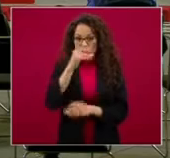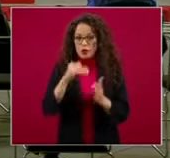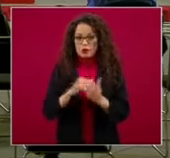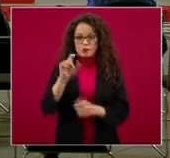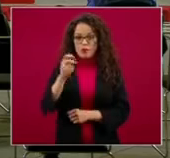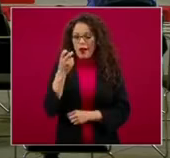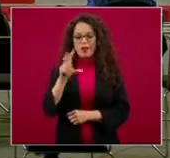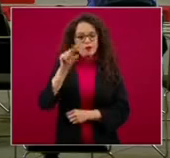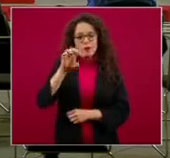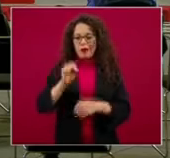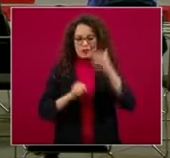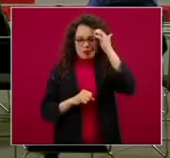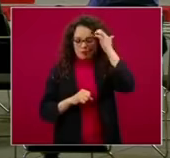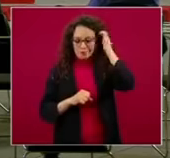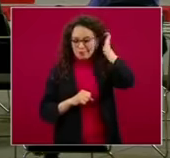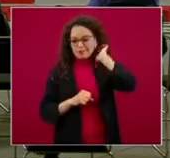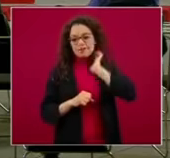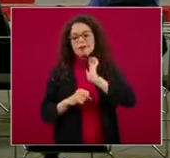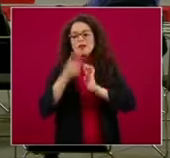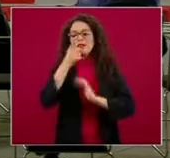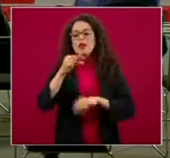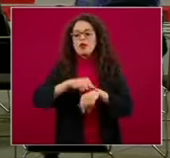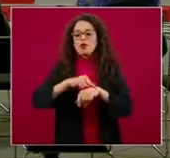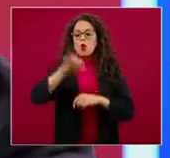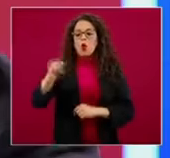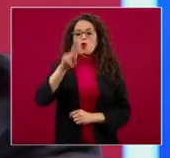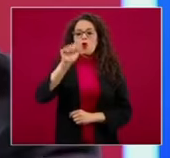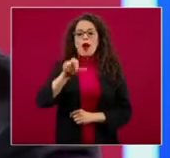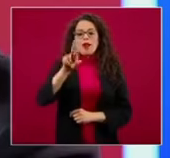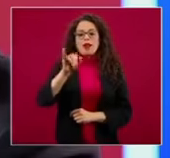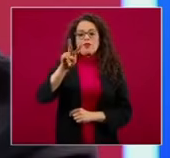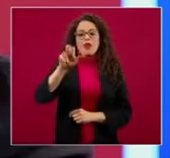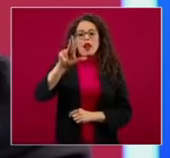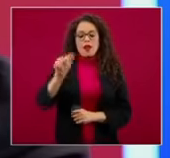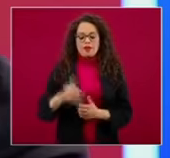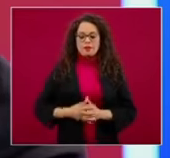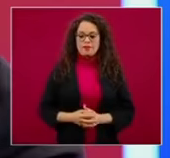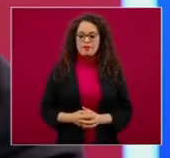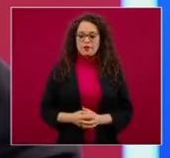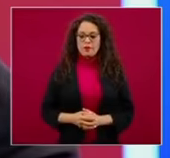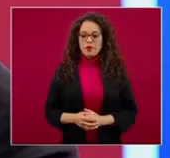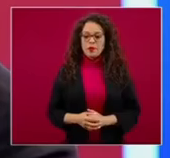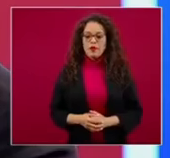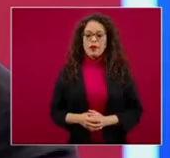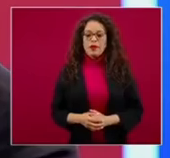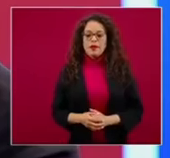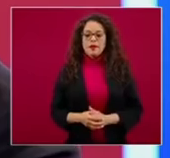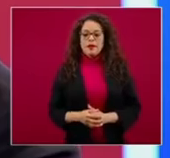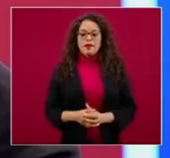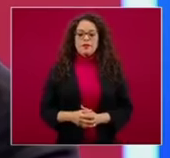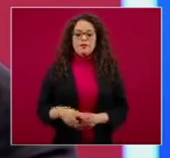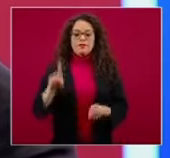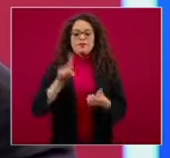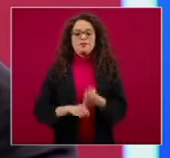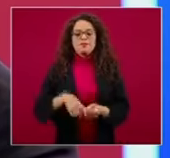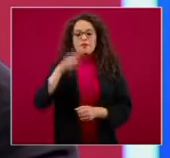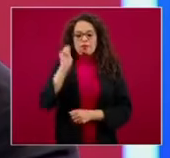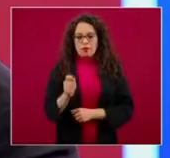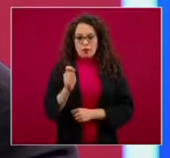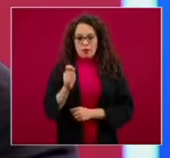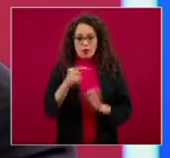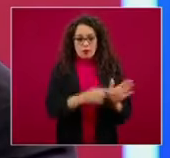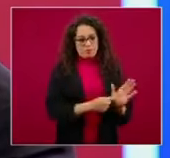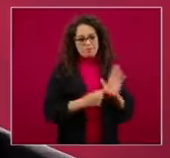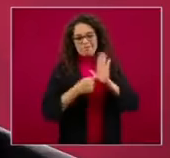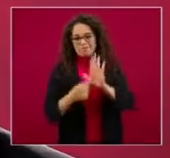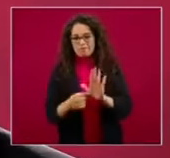es así. Como destacó el doctor Juan Rivera, se trata de la representación basal,